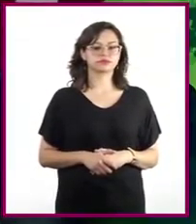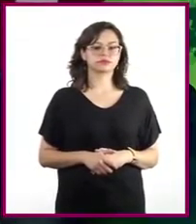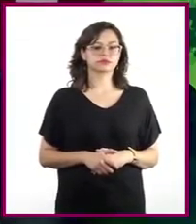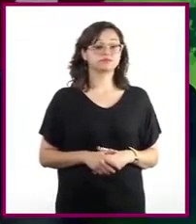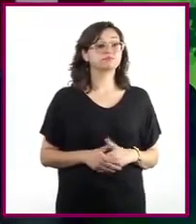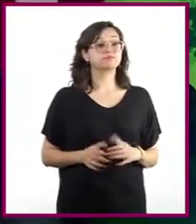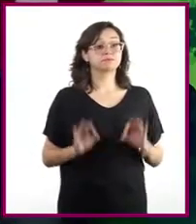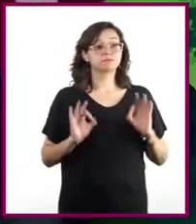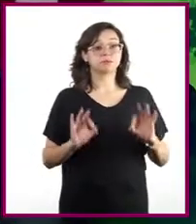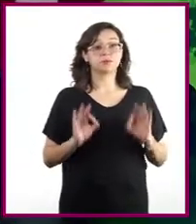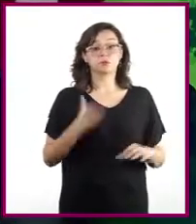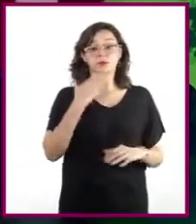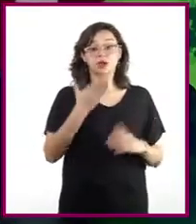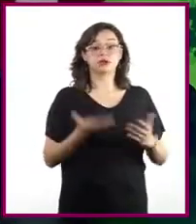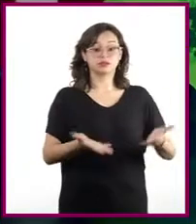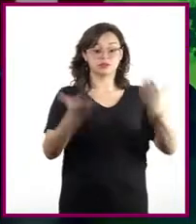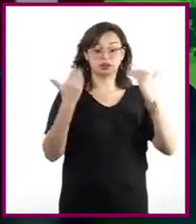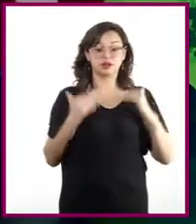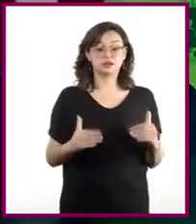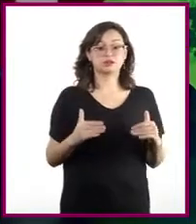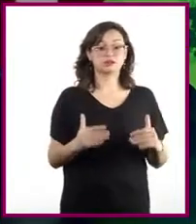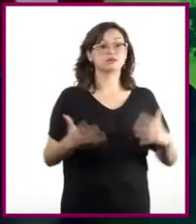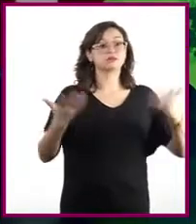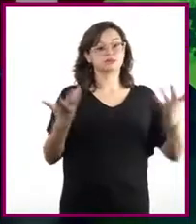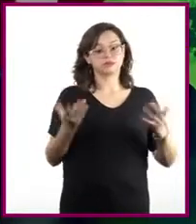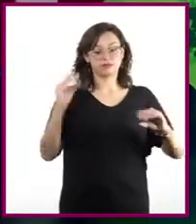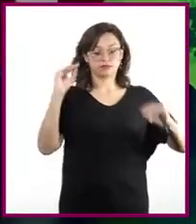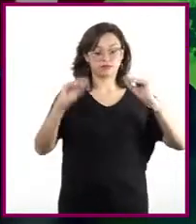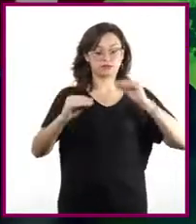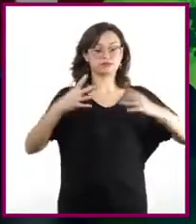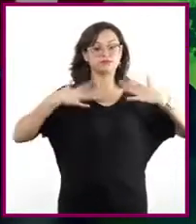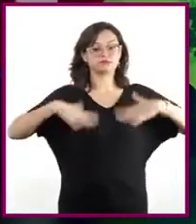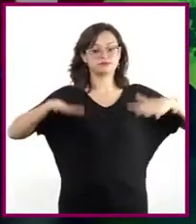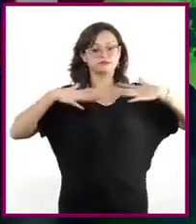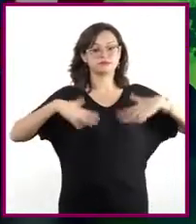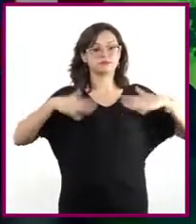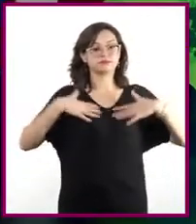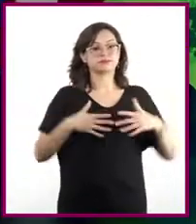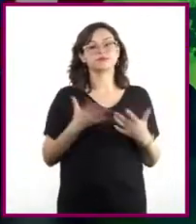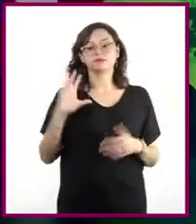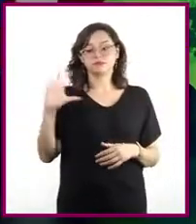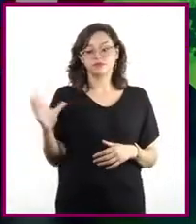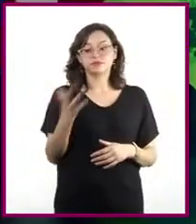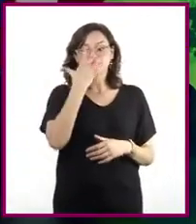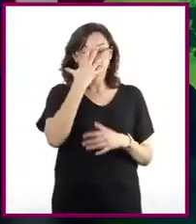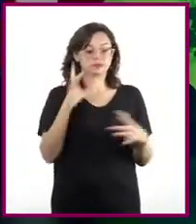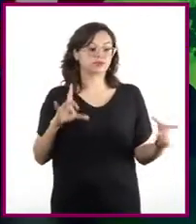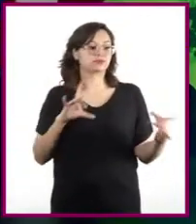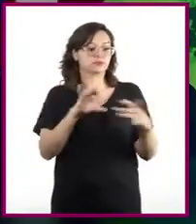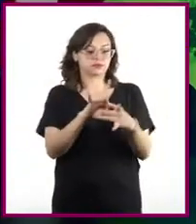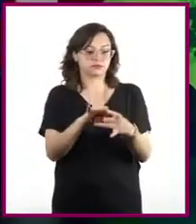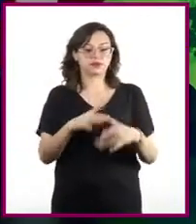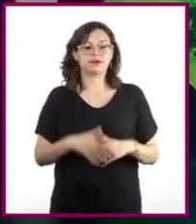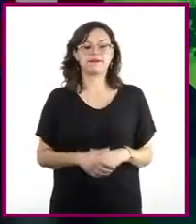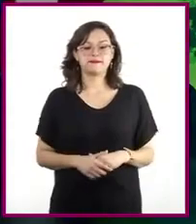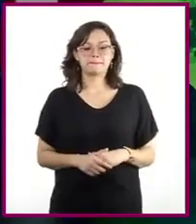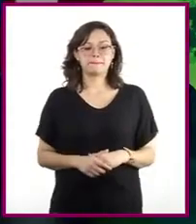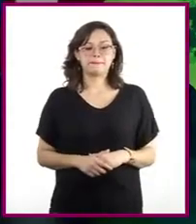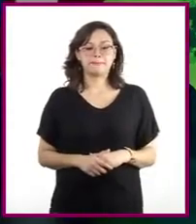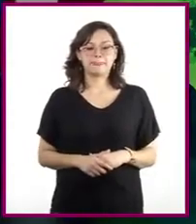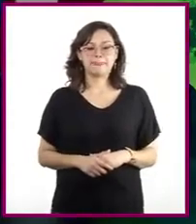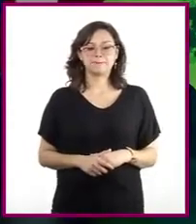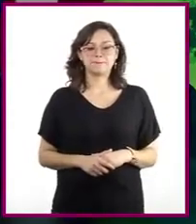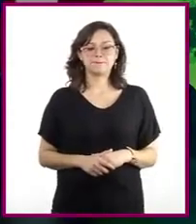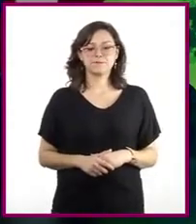Muy bien, continuemos ahora con el siguiente paso. La elaboración del vestuario en función a la máscara que elaboraron para la creación del personaje. ¿Ok?